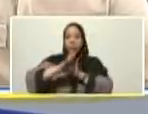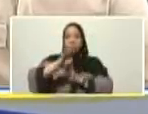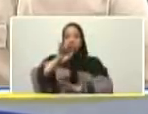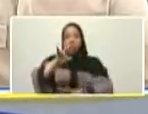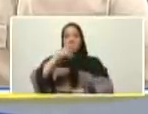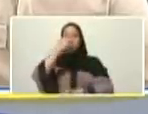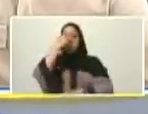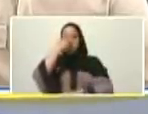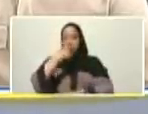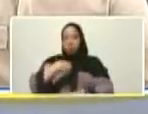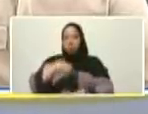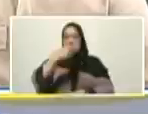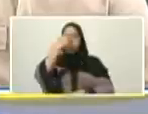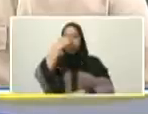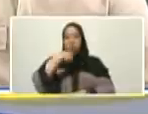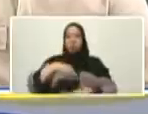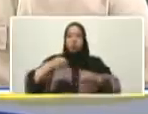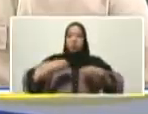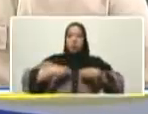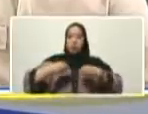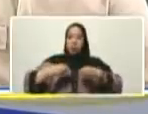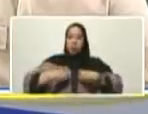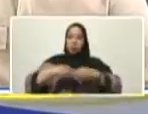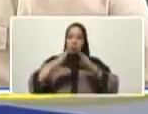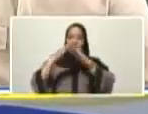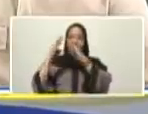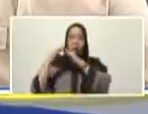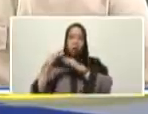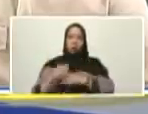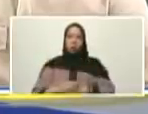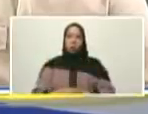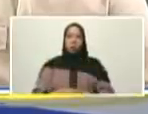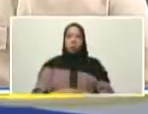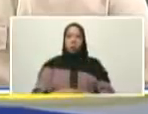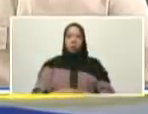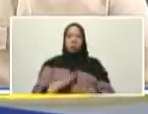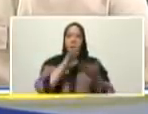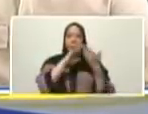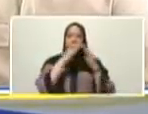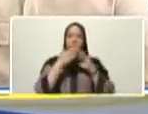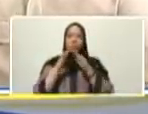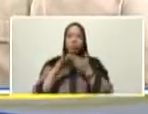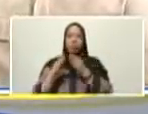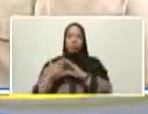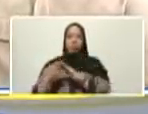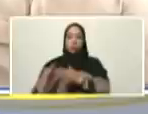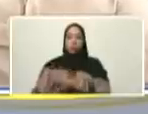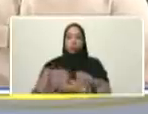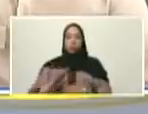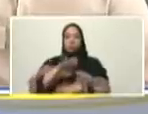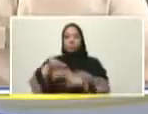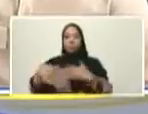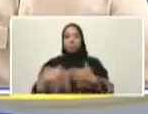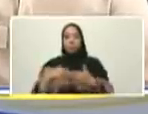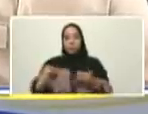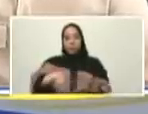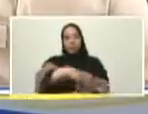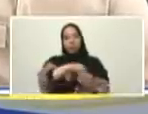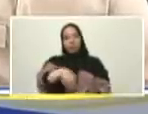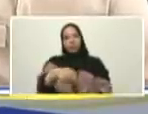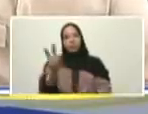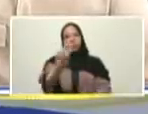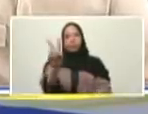precarias condiciones de vivienda en los barrios de todo el territorio nacional